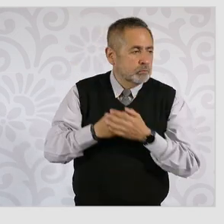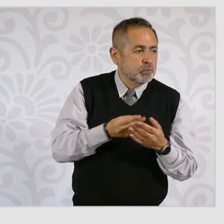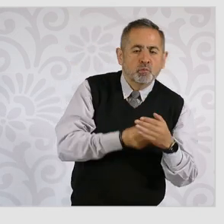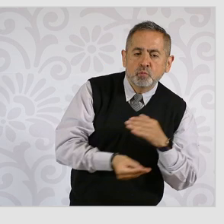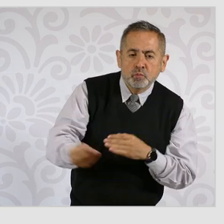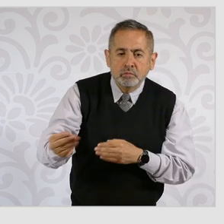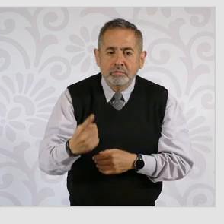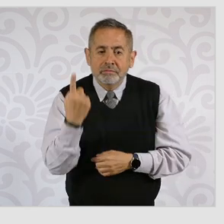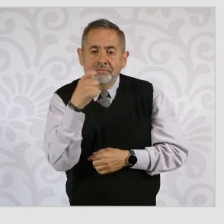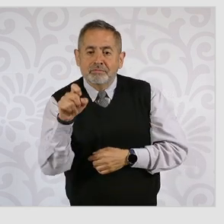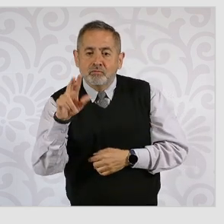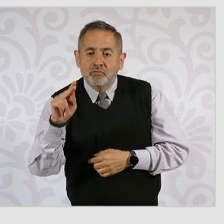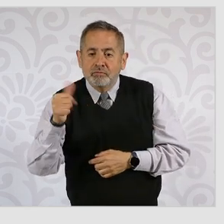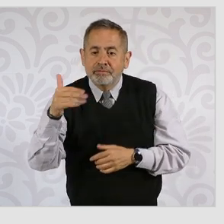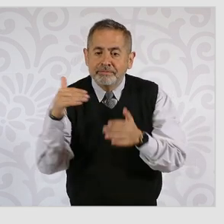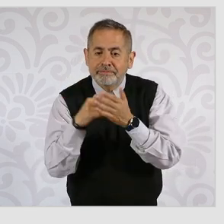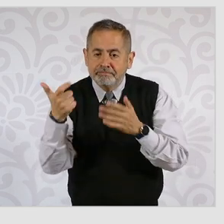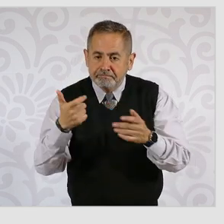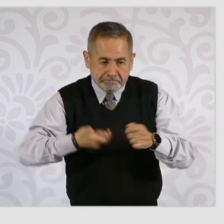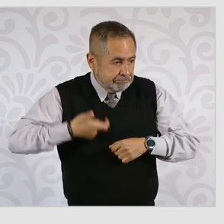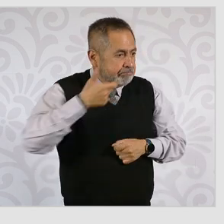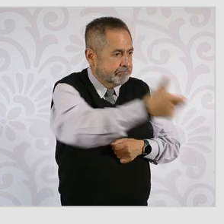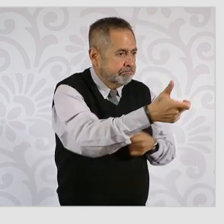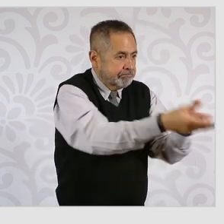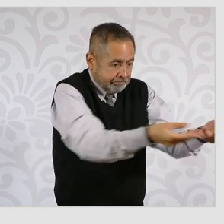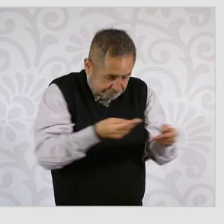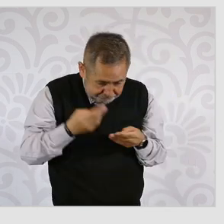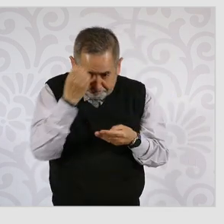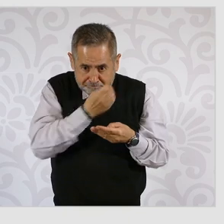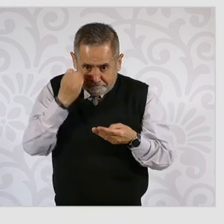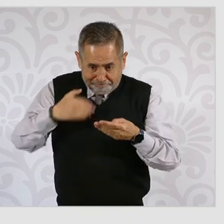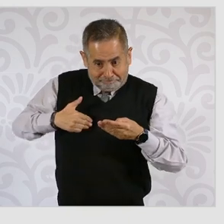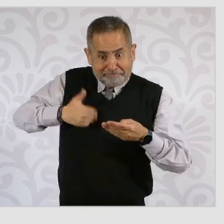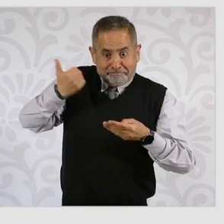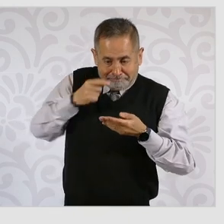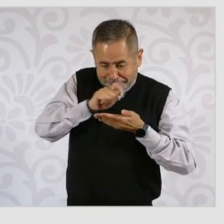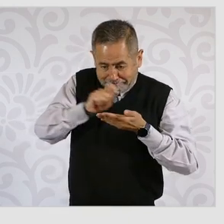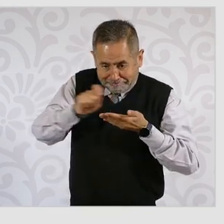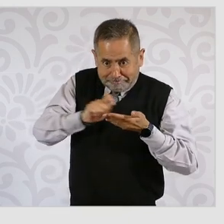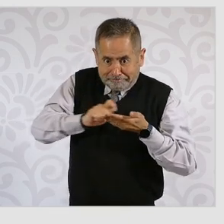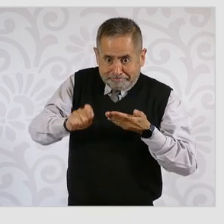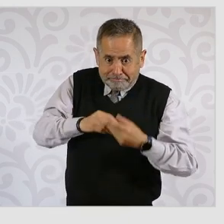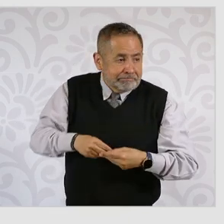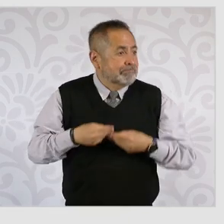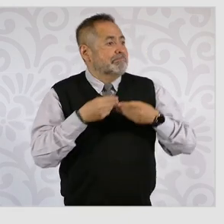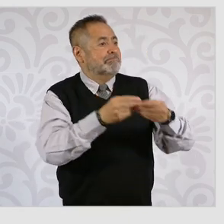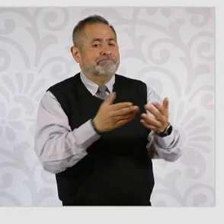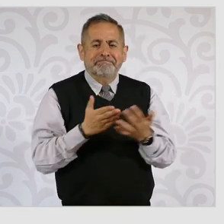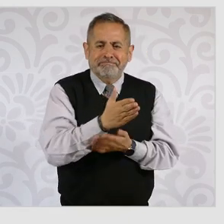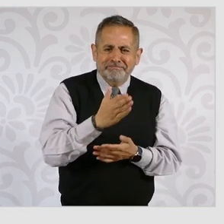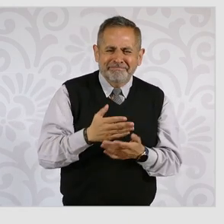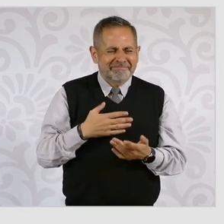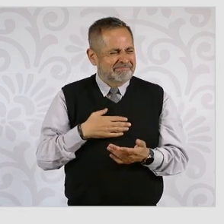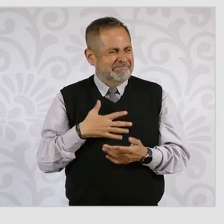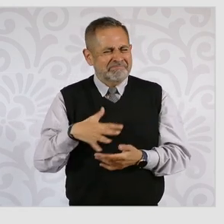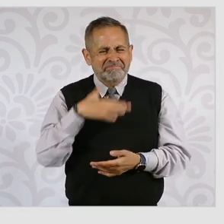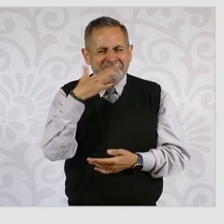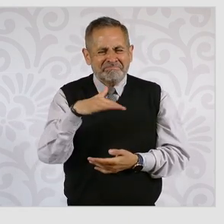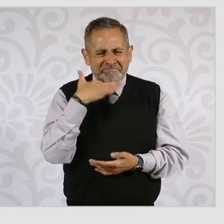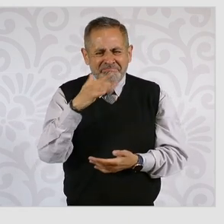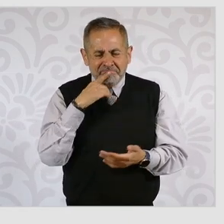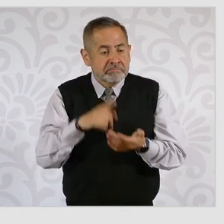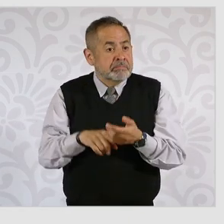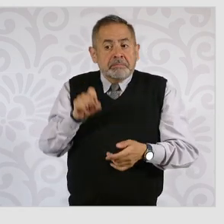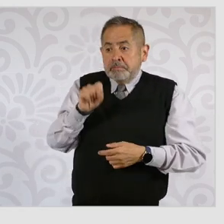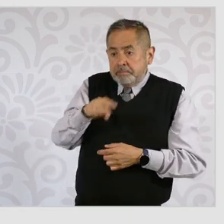186 mil pesos. También el tema de los concursos de oposición, que han sido impugnados por